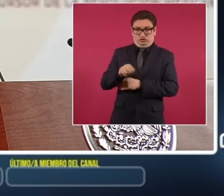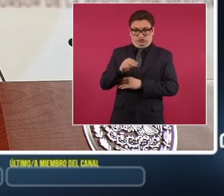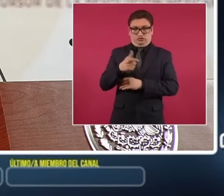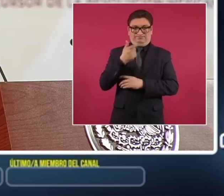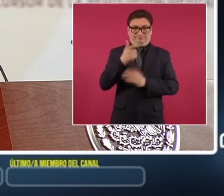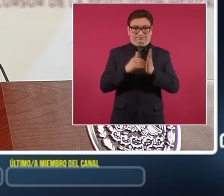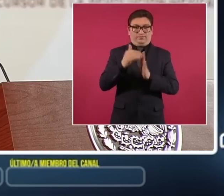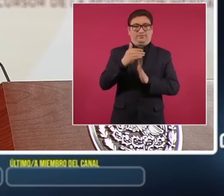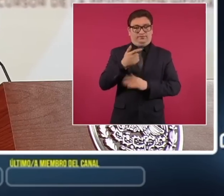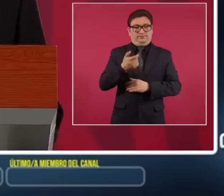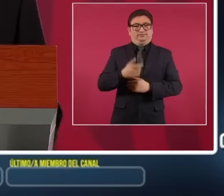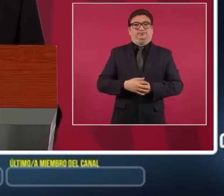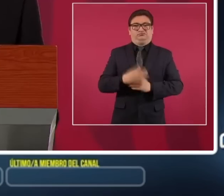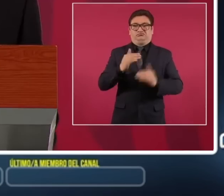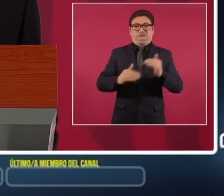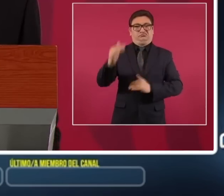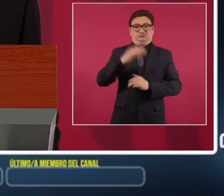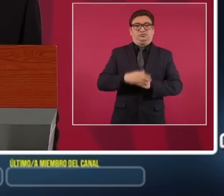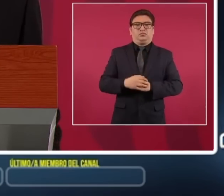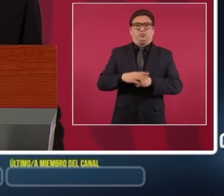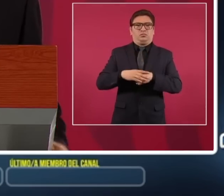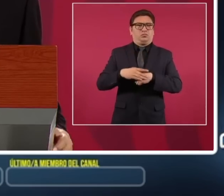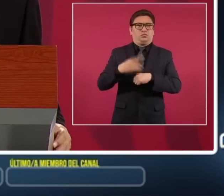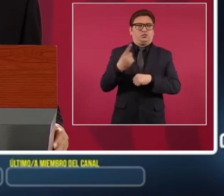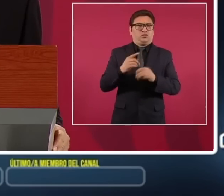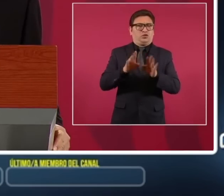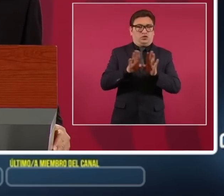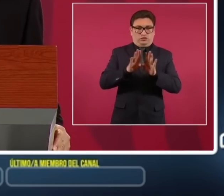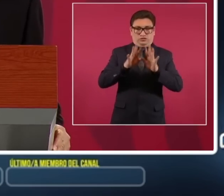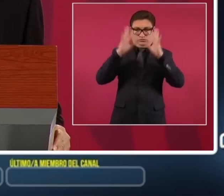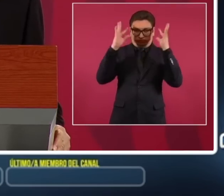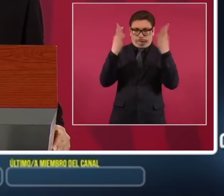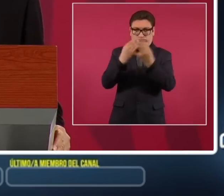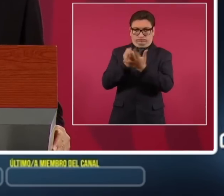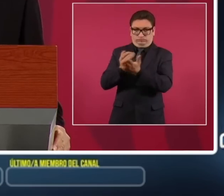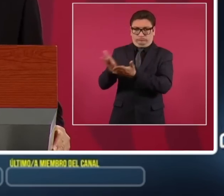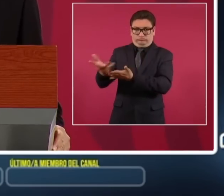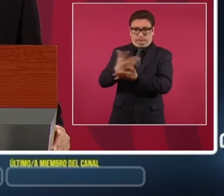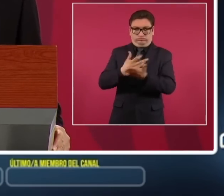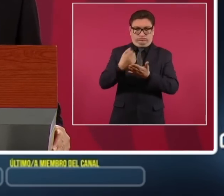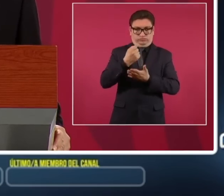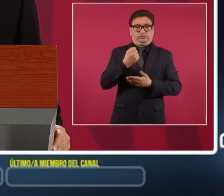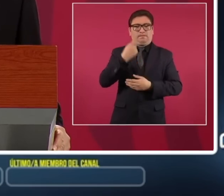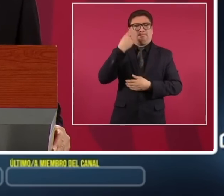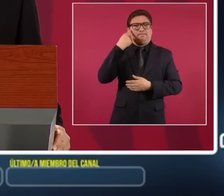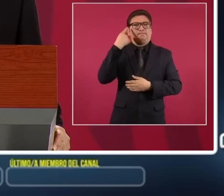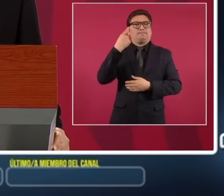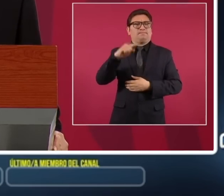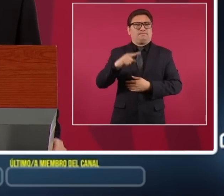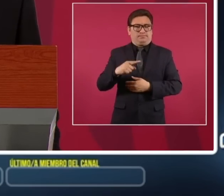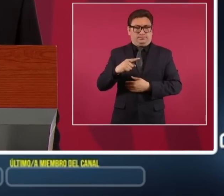obtenido en aduanas para fortalecer